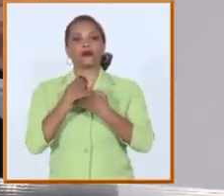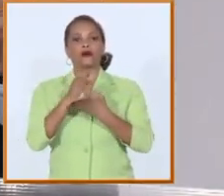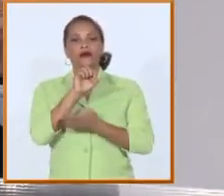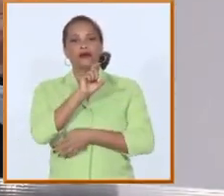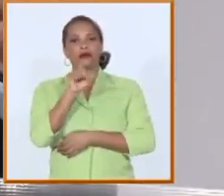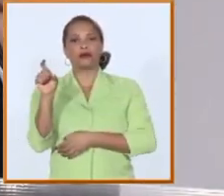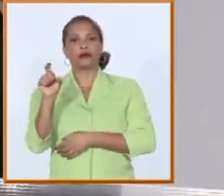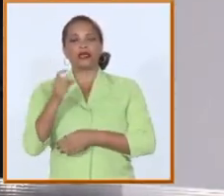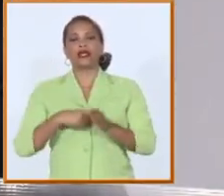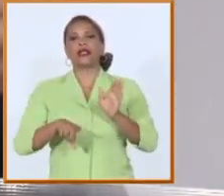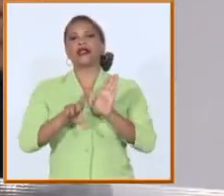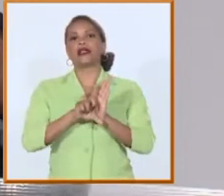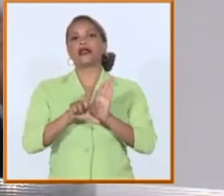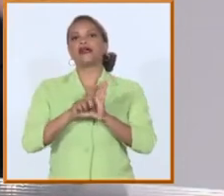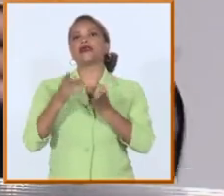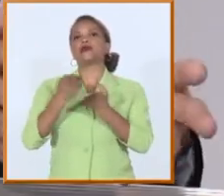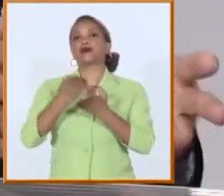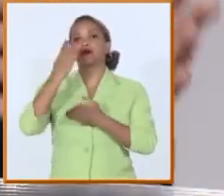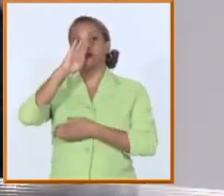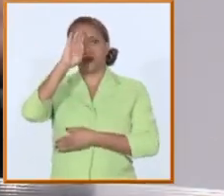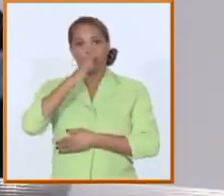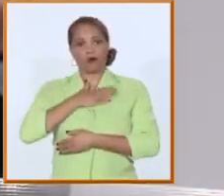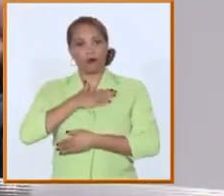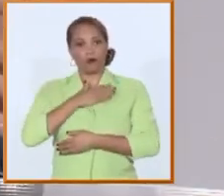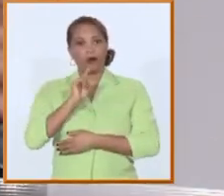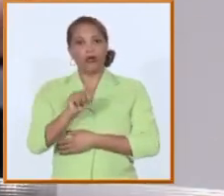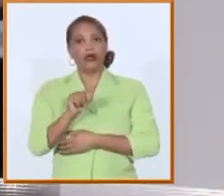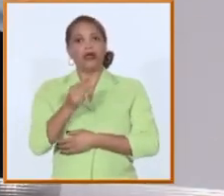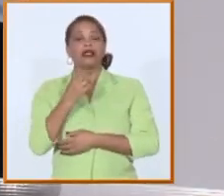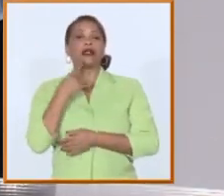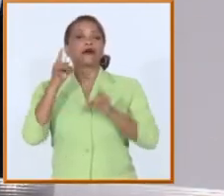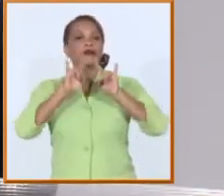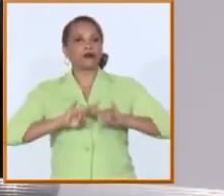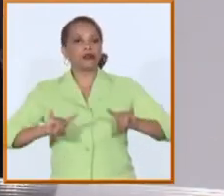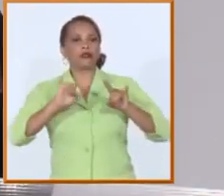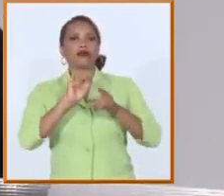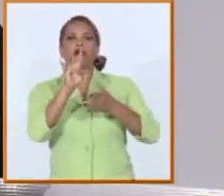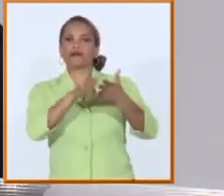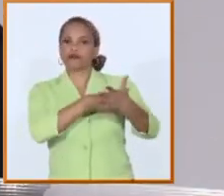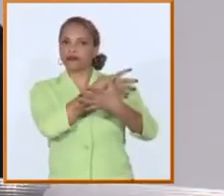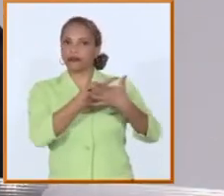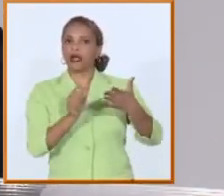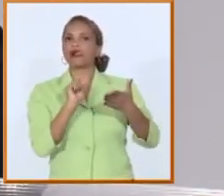de educación del país donde también por supuesto la educación superior va a tener el programa legislativo